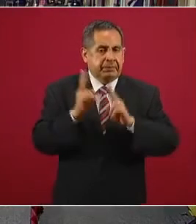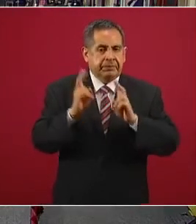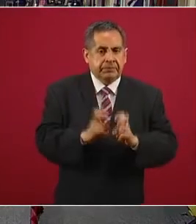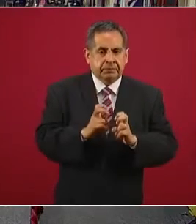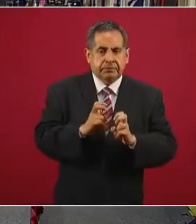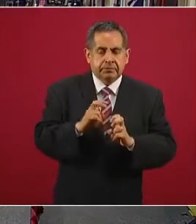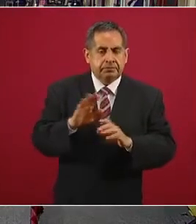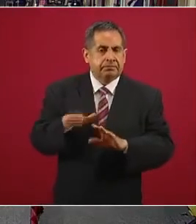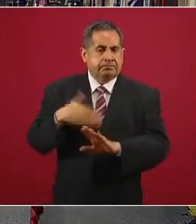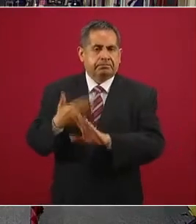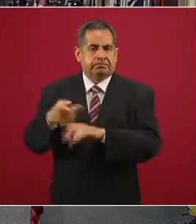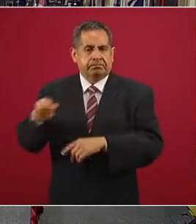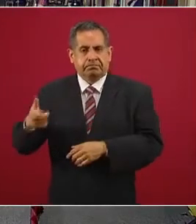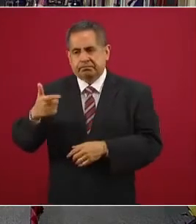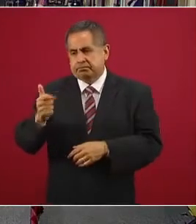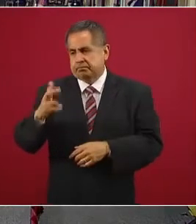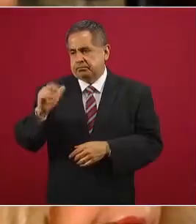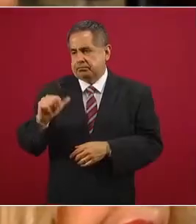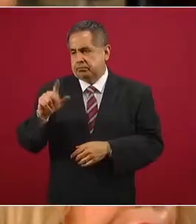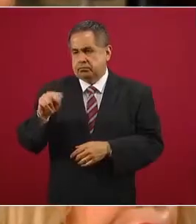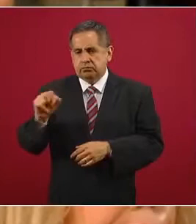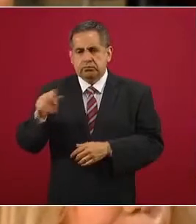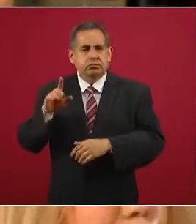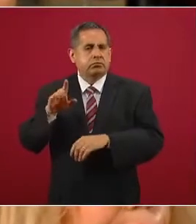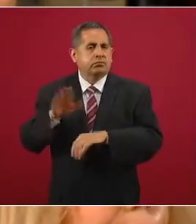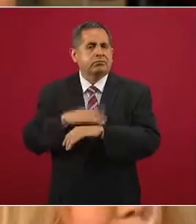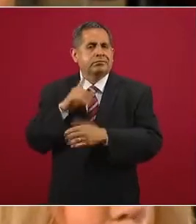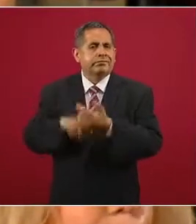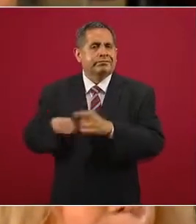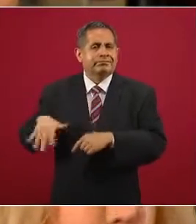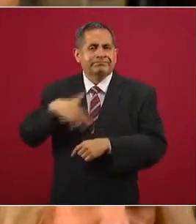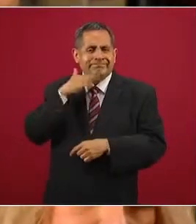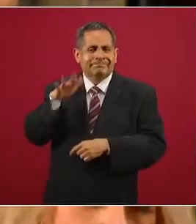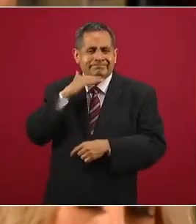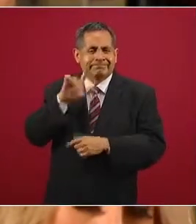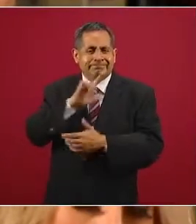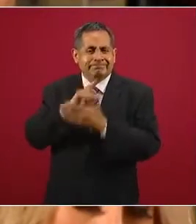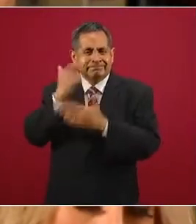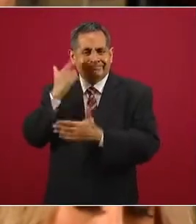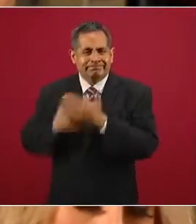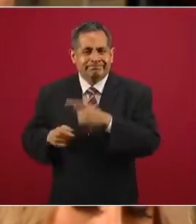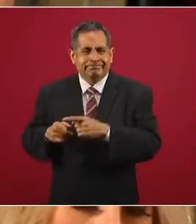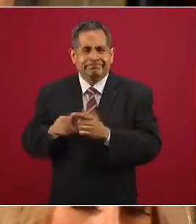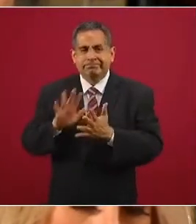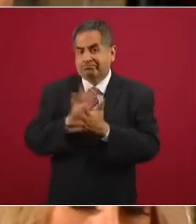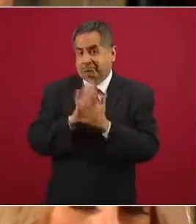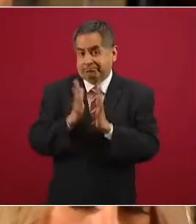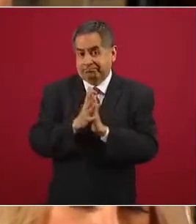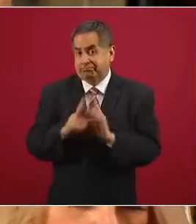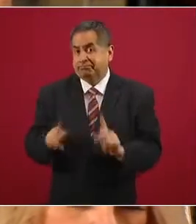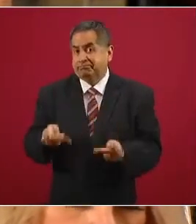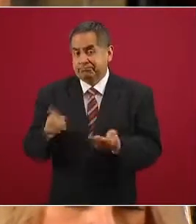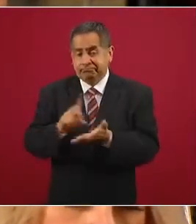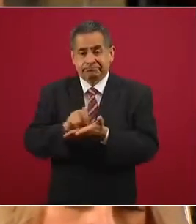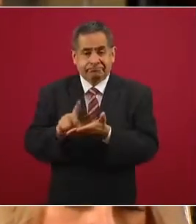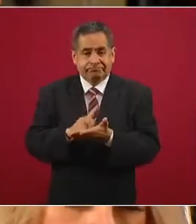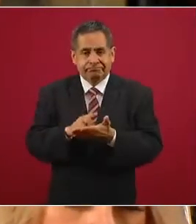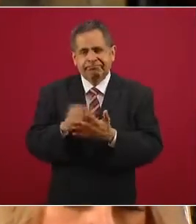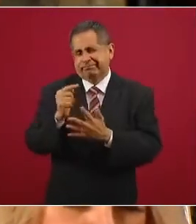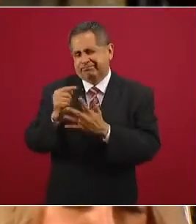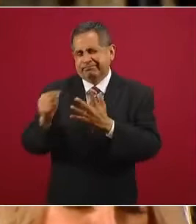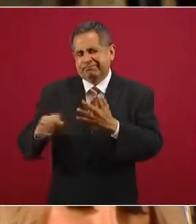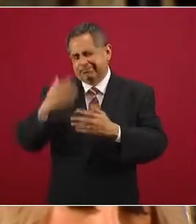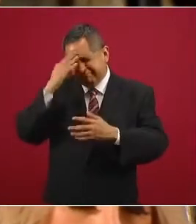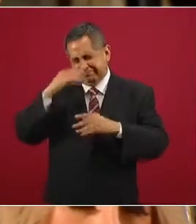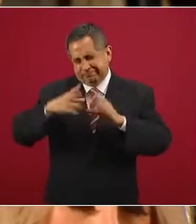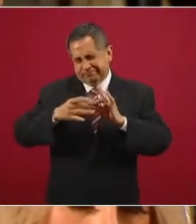contra, por los delitos de narcotráfico, todo esto que se